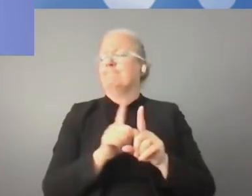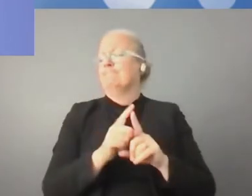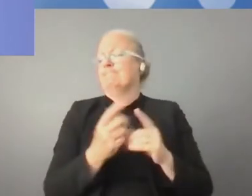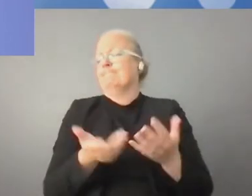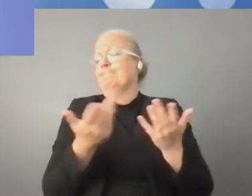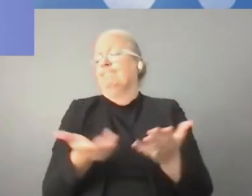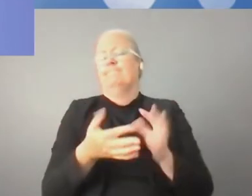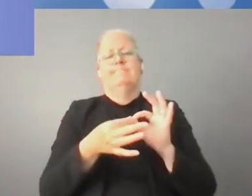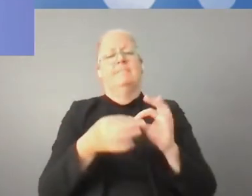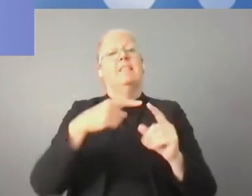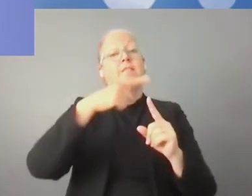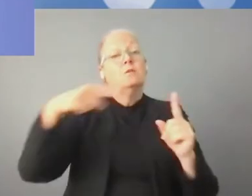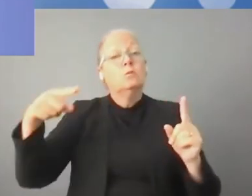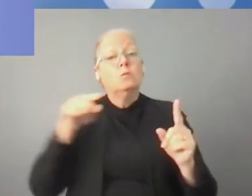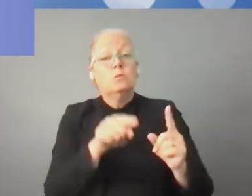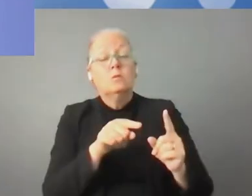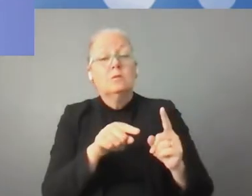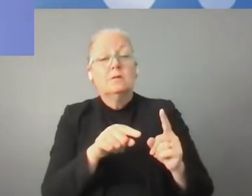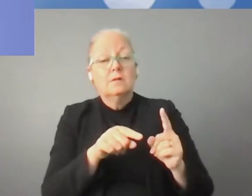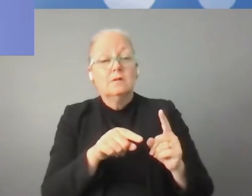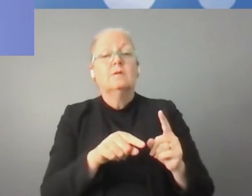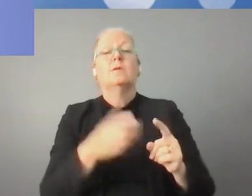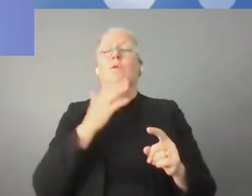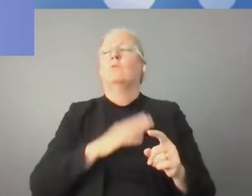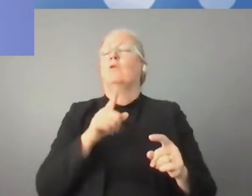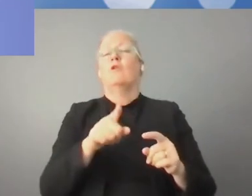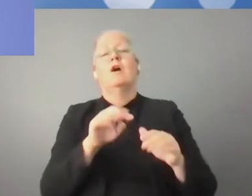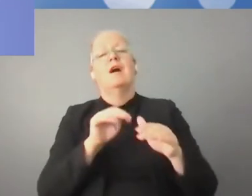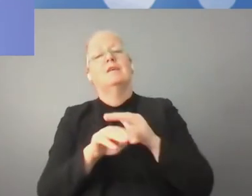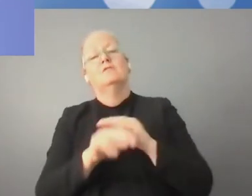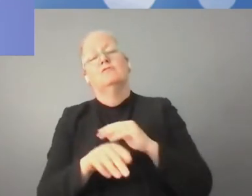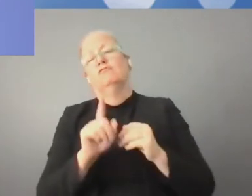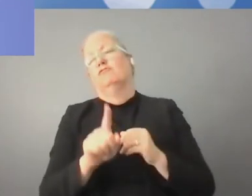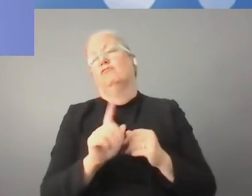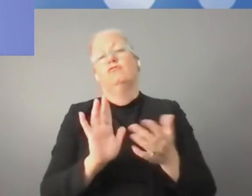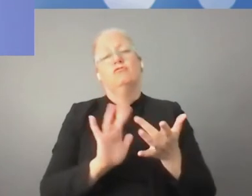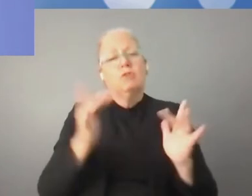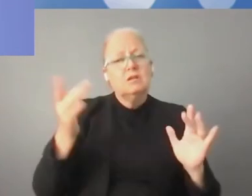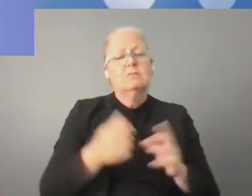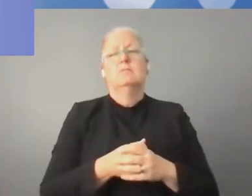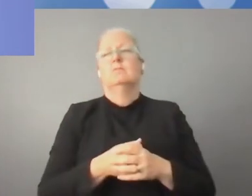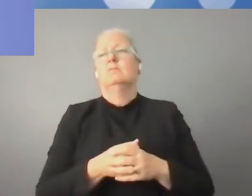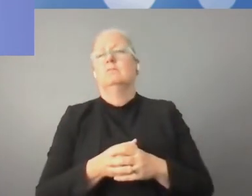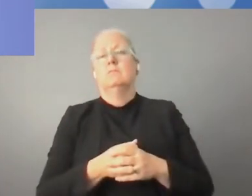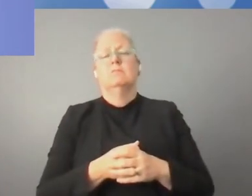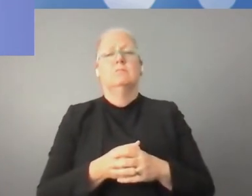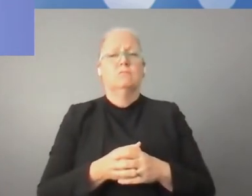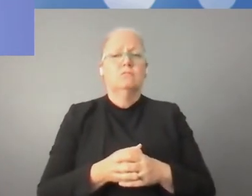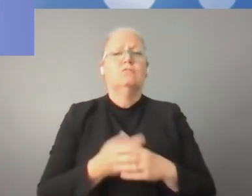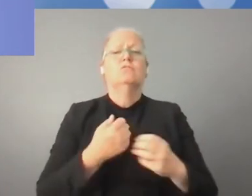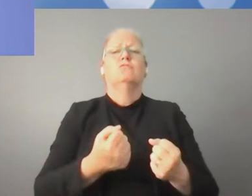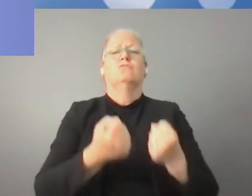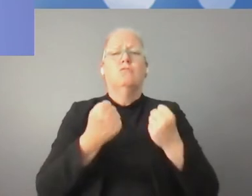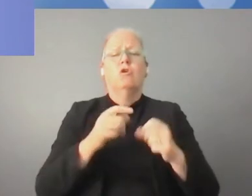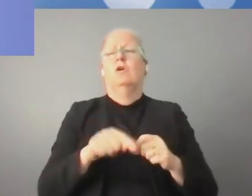empresarios no fuesen capaces de aprovechar de la infraestructura digital, como es el acceso universal